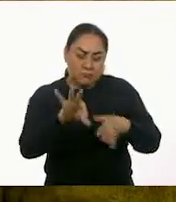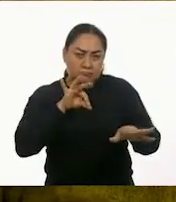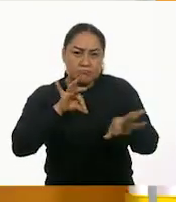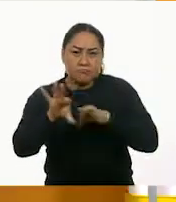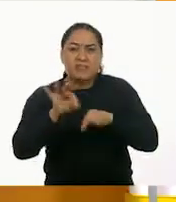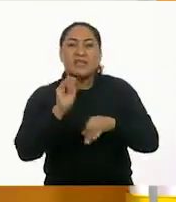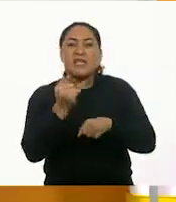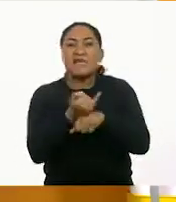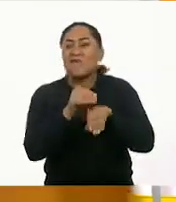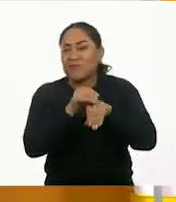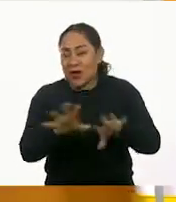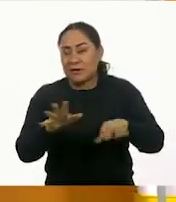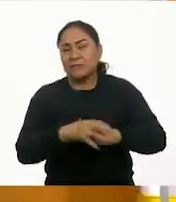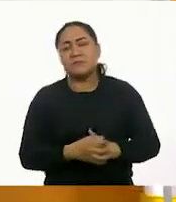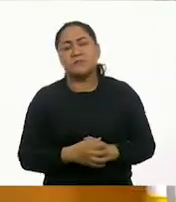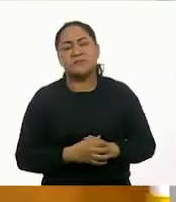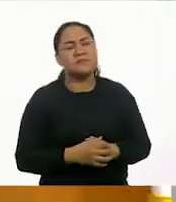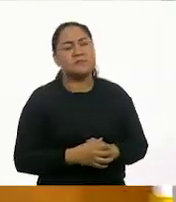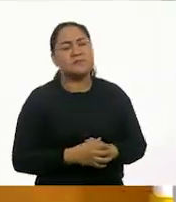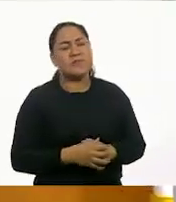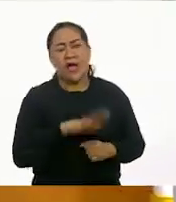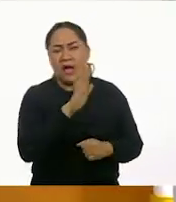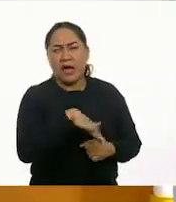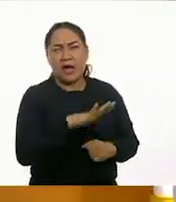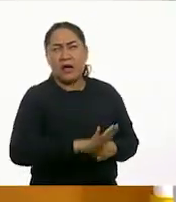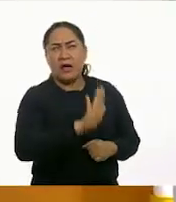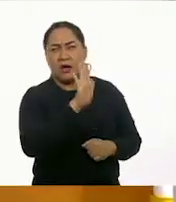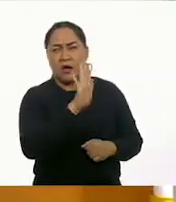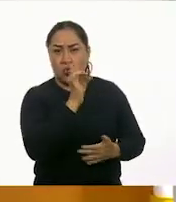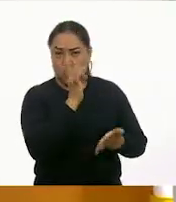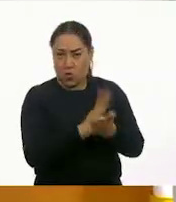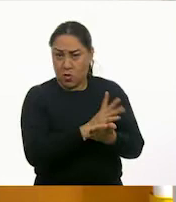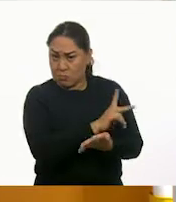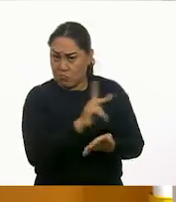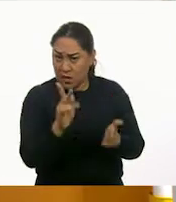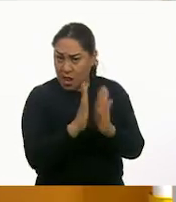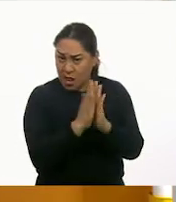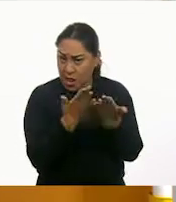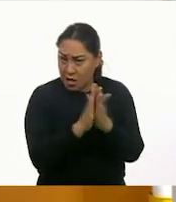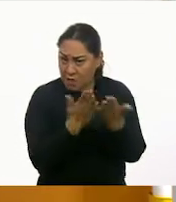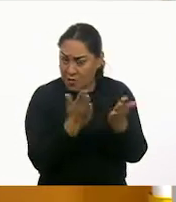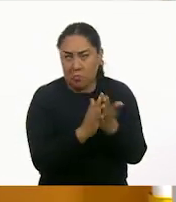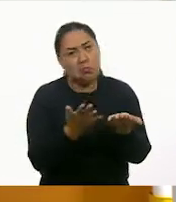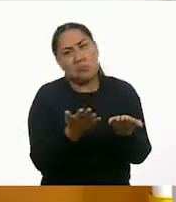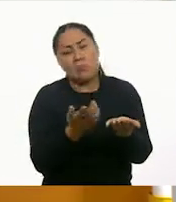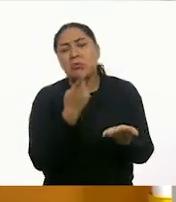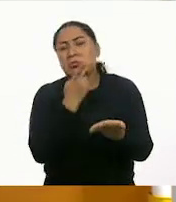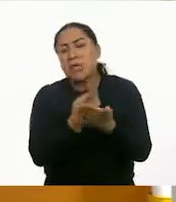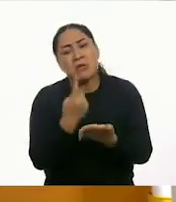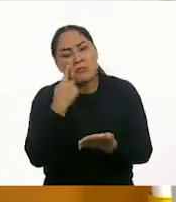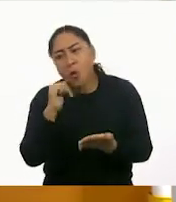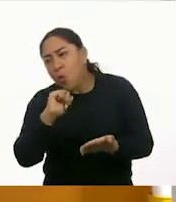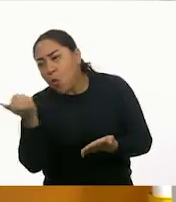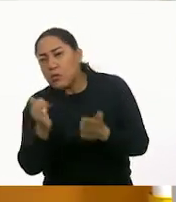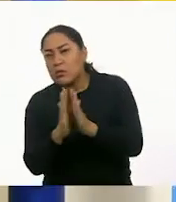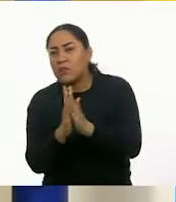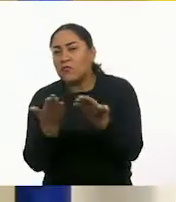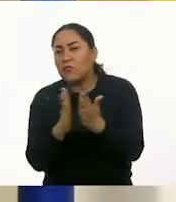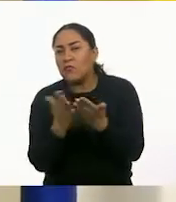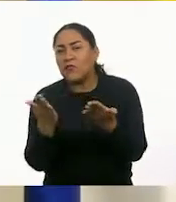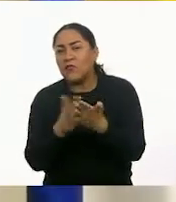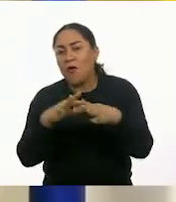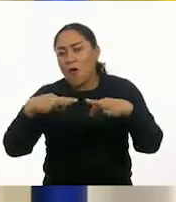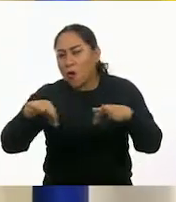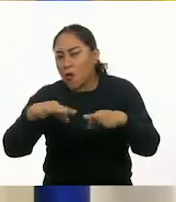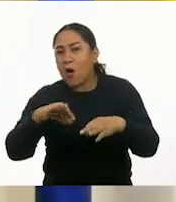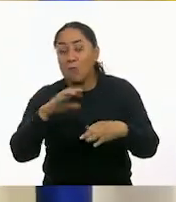información. Oye, pero ¿solo libros? Decía también que podíamos buscar otros folletos. Folletos. Mencionaba